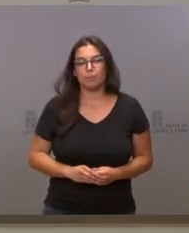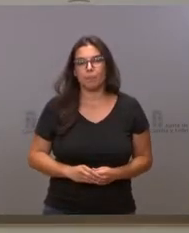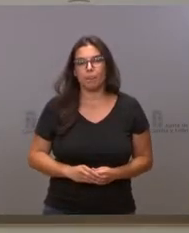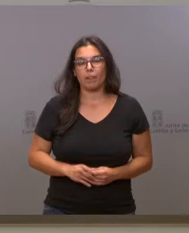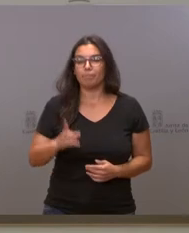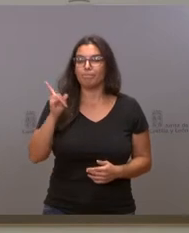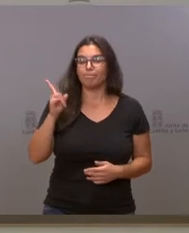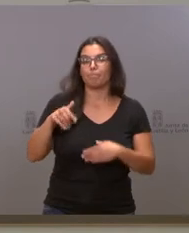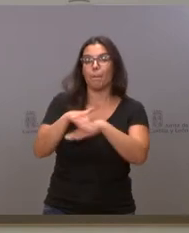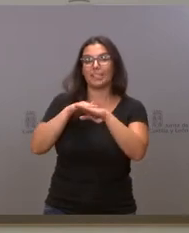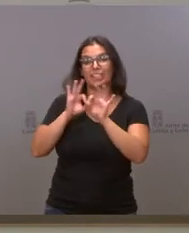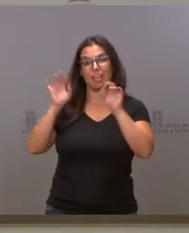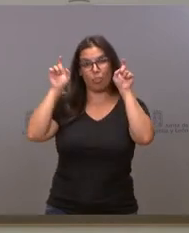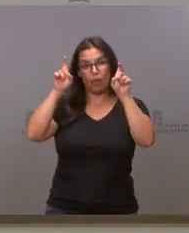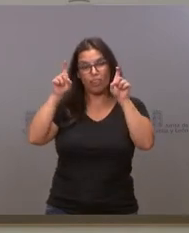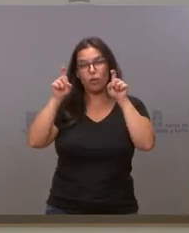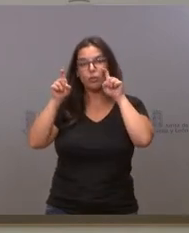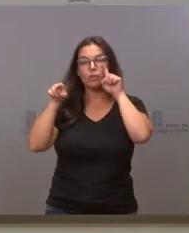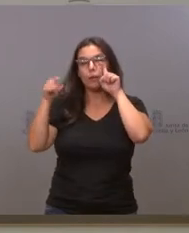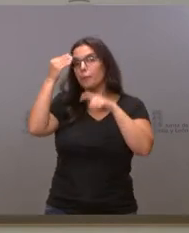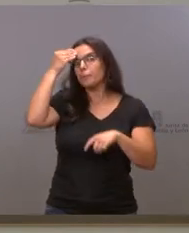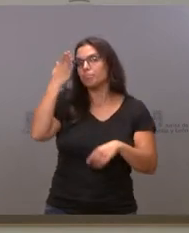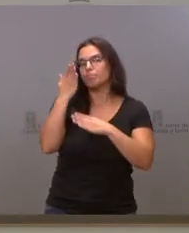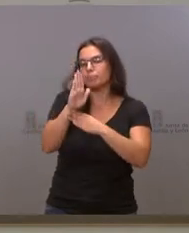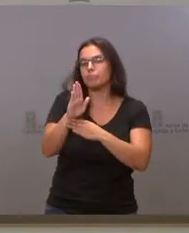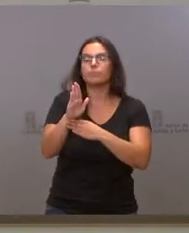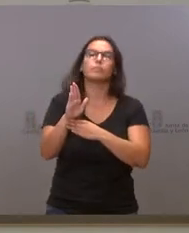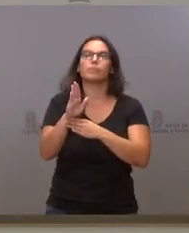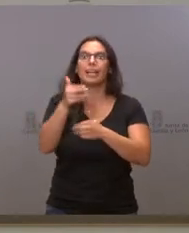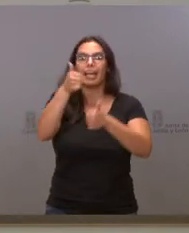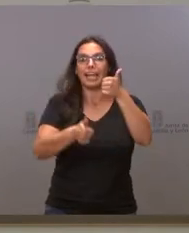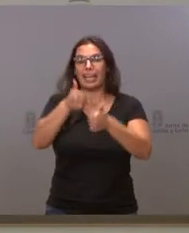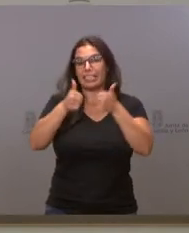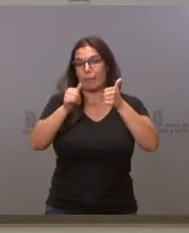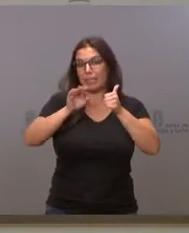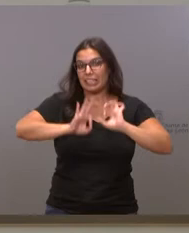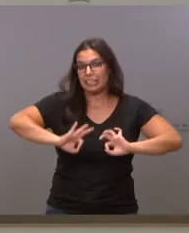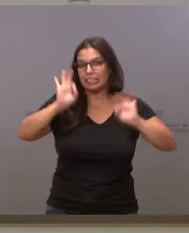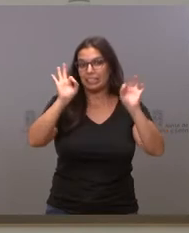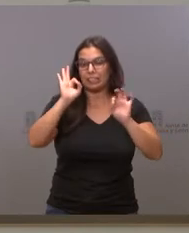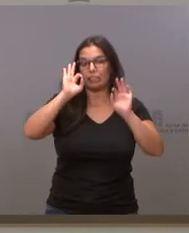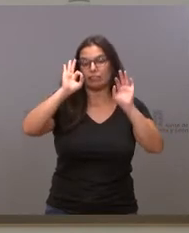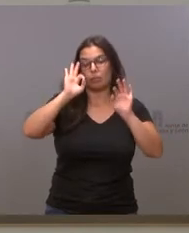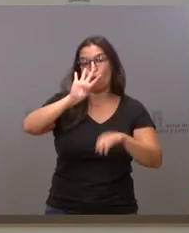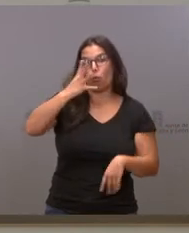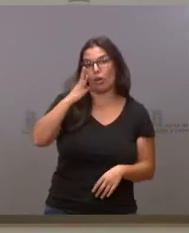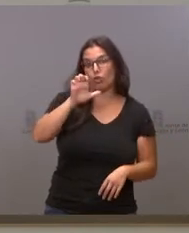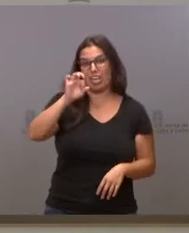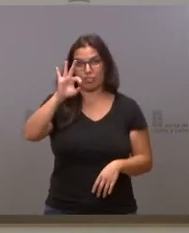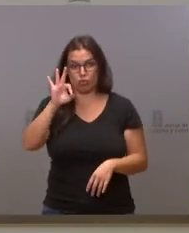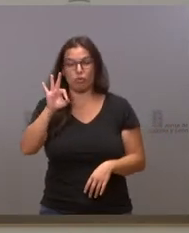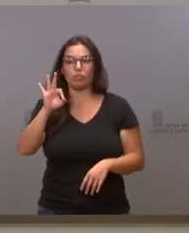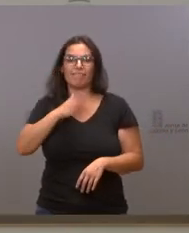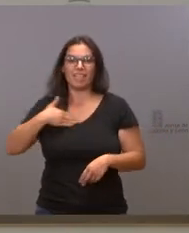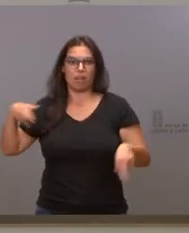El Ministerio de Educación plantea eliminar los exámenes extraordinarios del último curso de la ESO. ¿Hay alguna comunidad